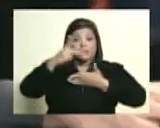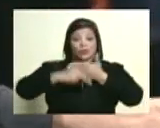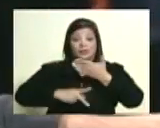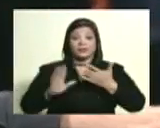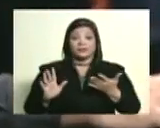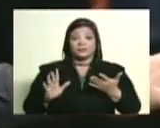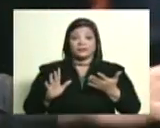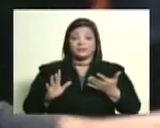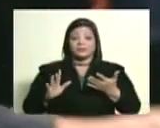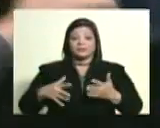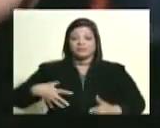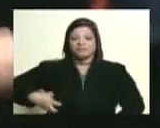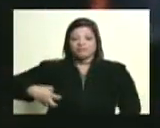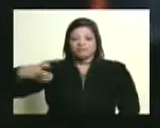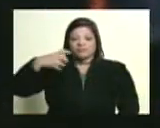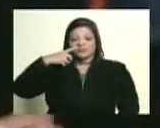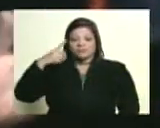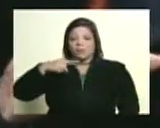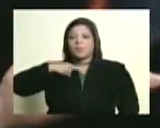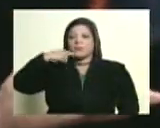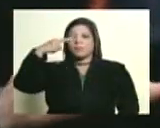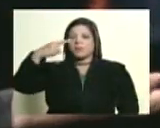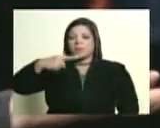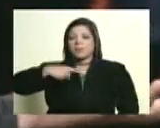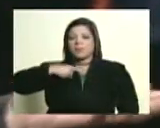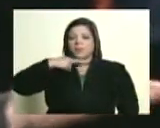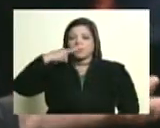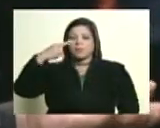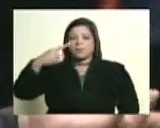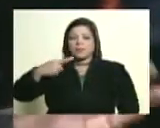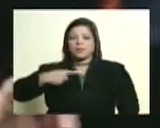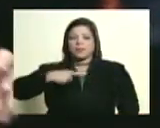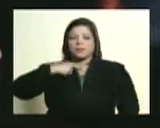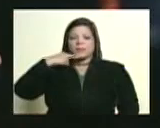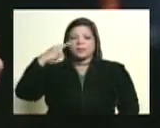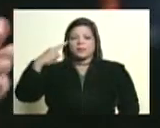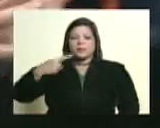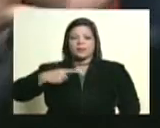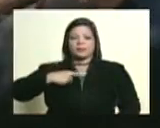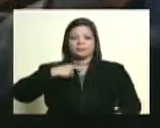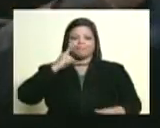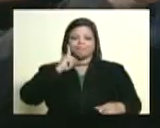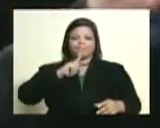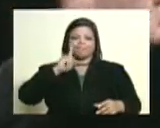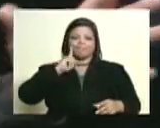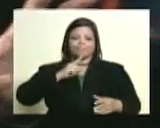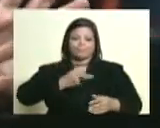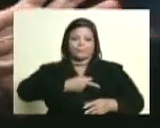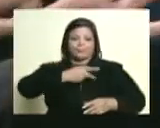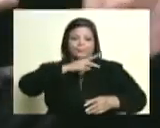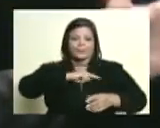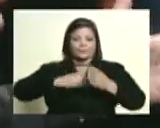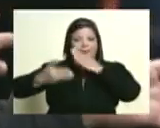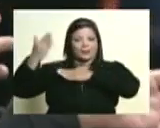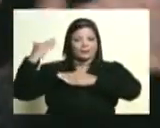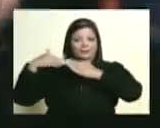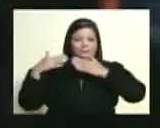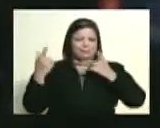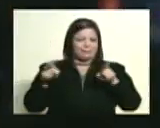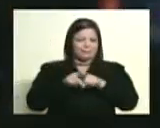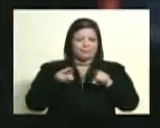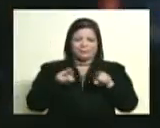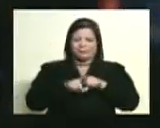La oligarquía arma un discurso histórico, historiográfico, donde ese tiempo había sido la